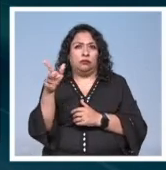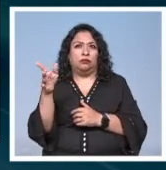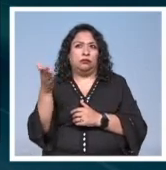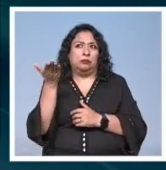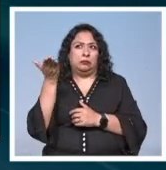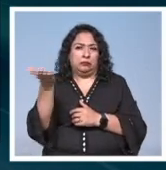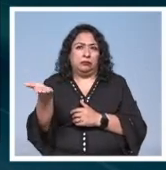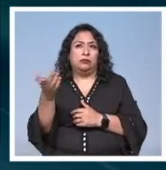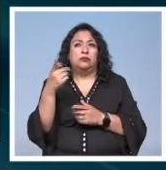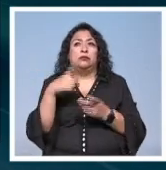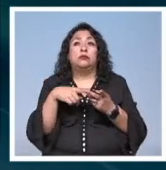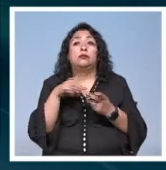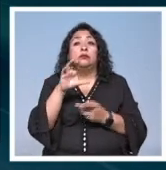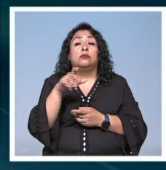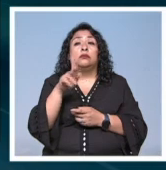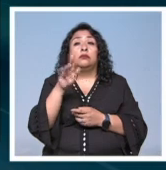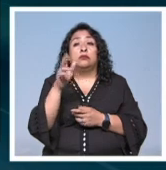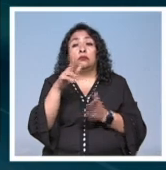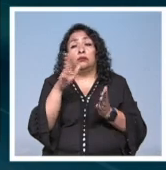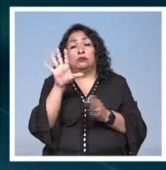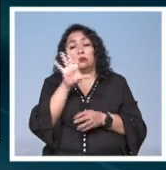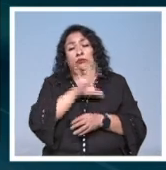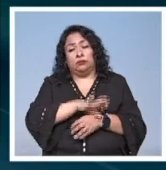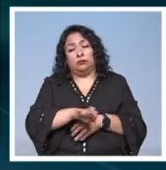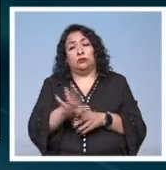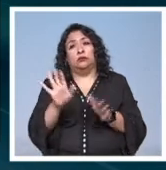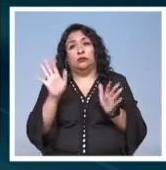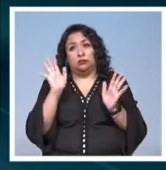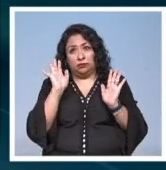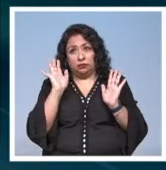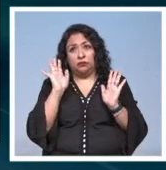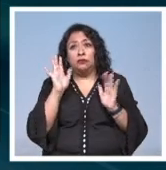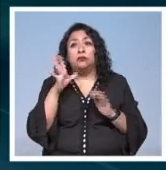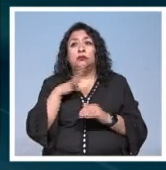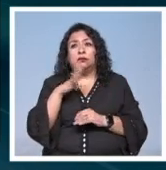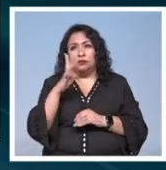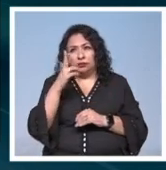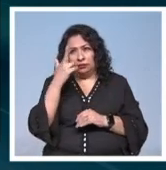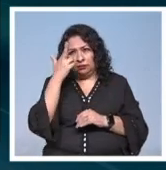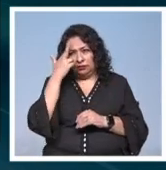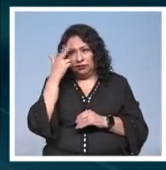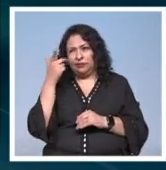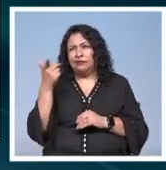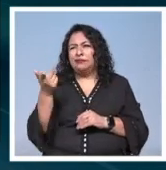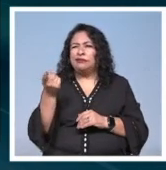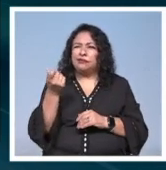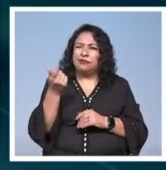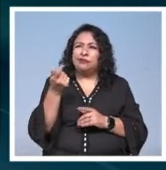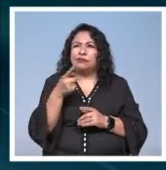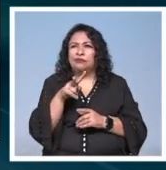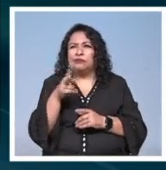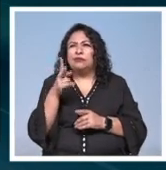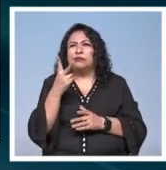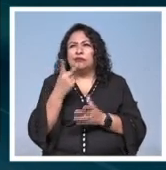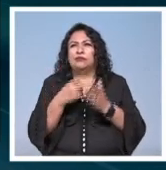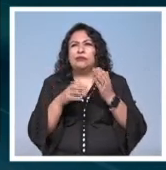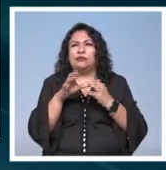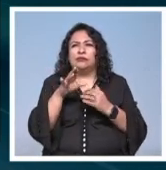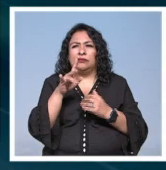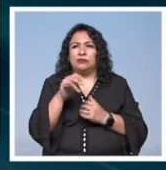y bueno Klimt era uno de sus pintores favoritos entonces aquí lo recordamos sinestésico podríamos decir completamente